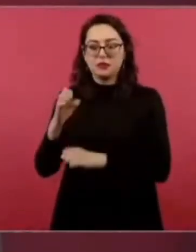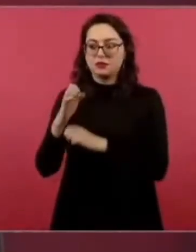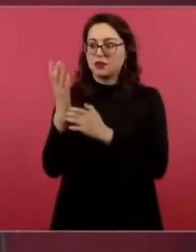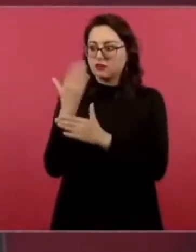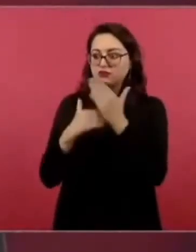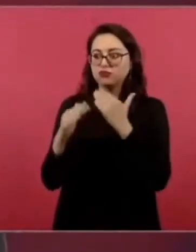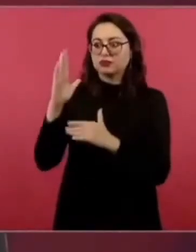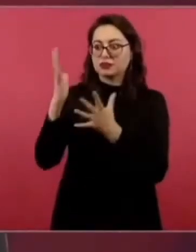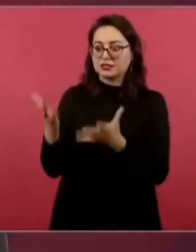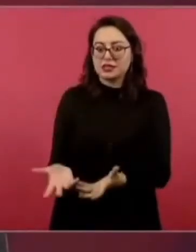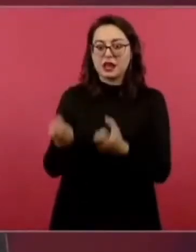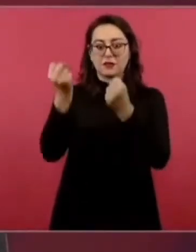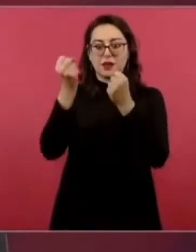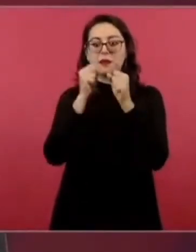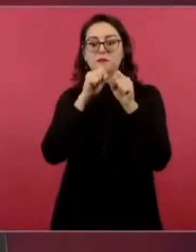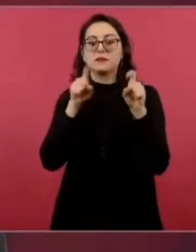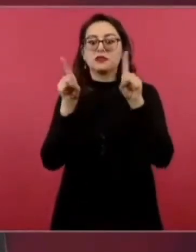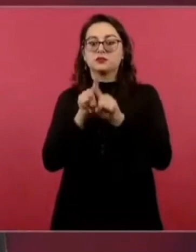trabajadores